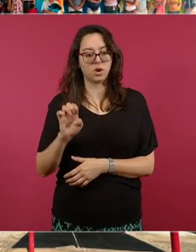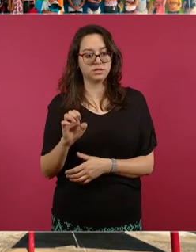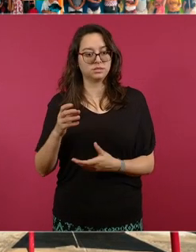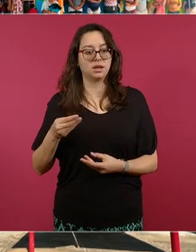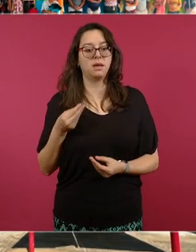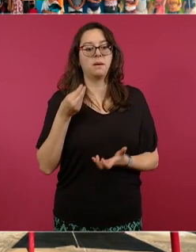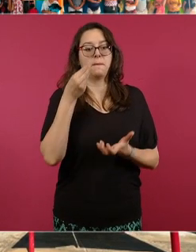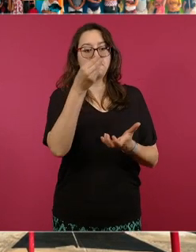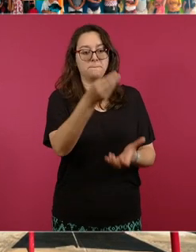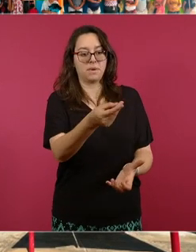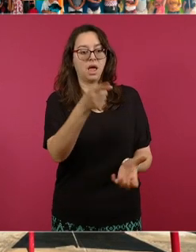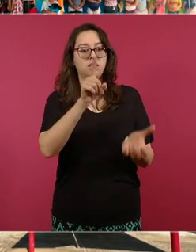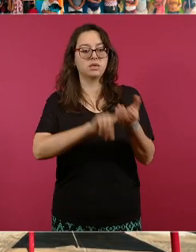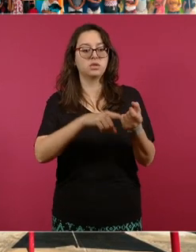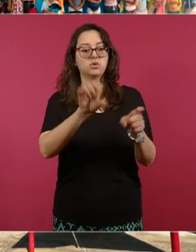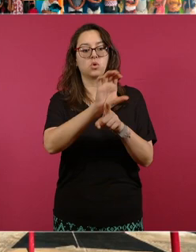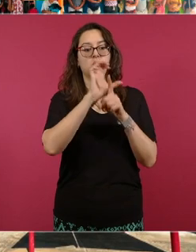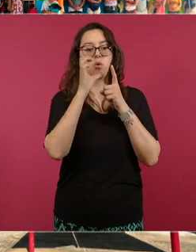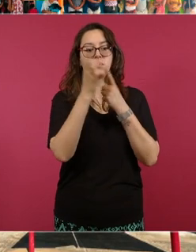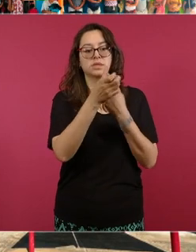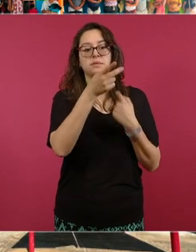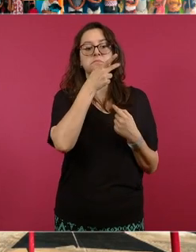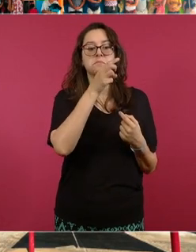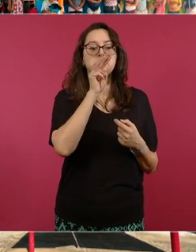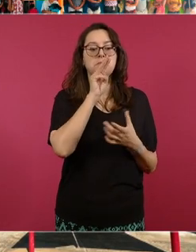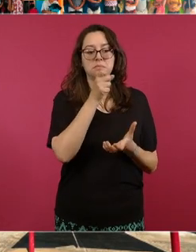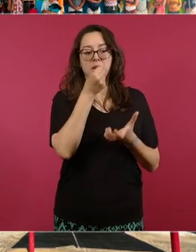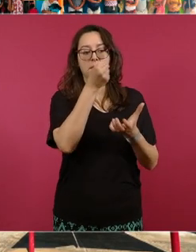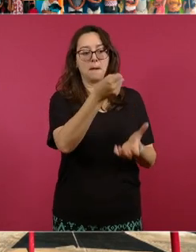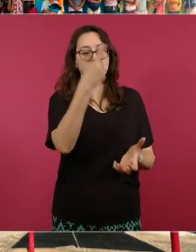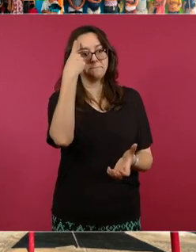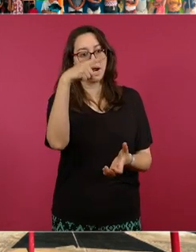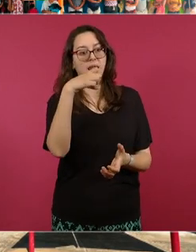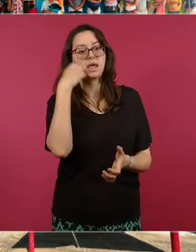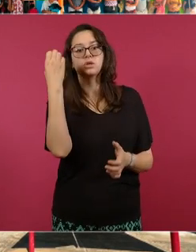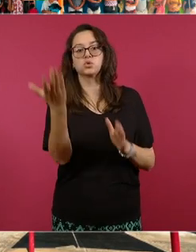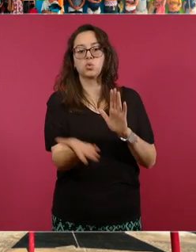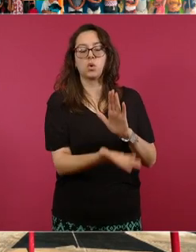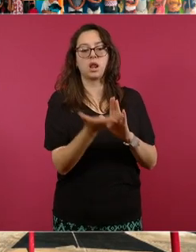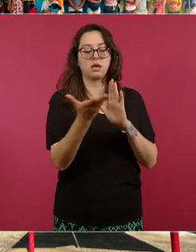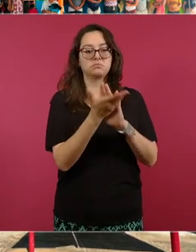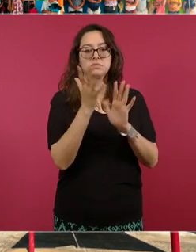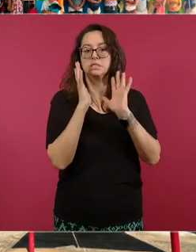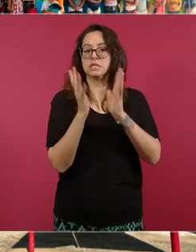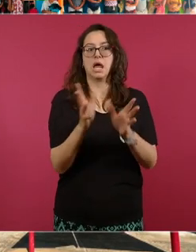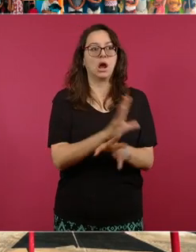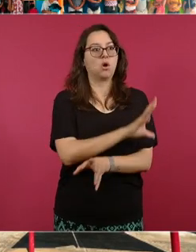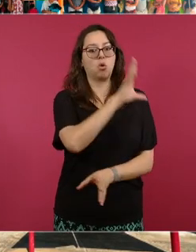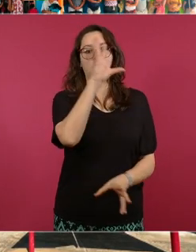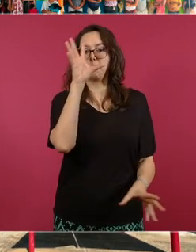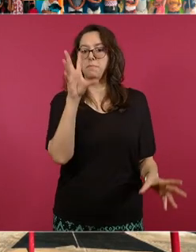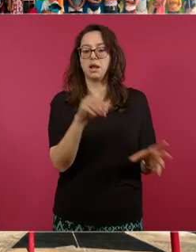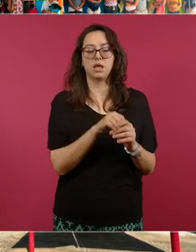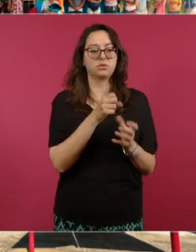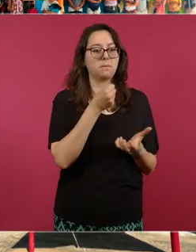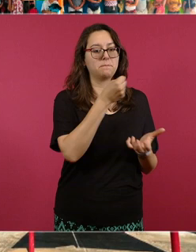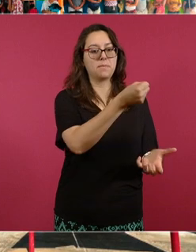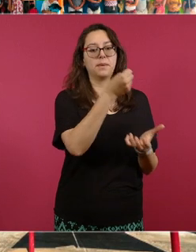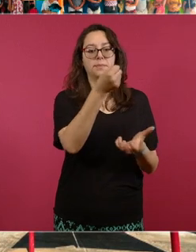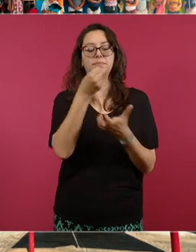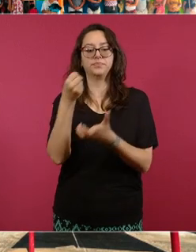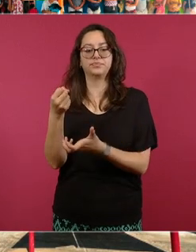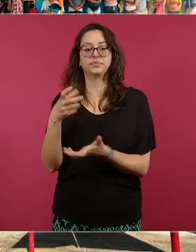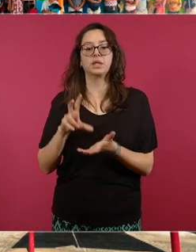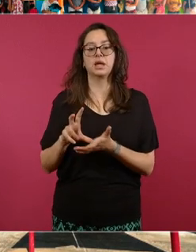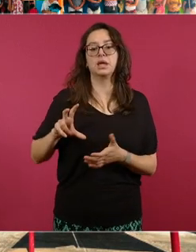escolares se están reconstruyendo las escuelas y se entregó este apoyo a la totalidad de estas escuelas con una inversión de